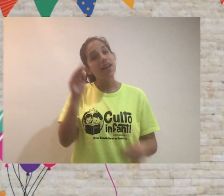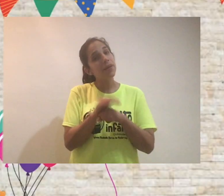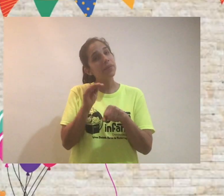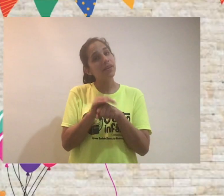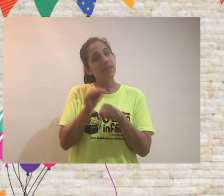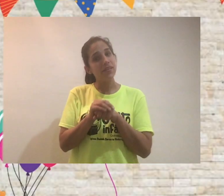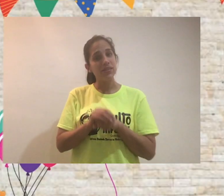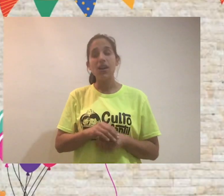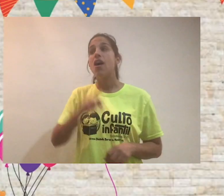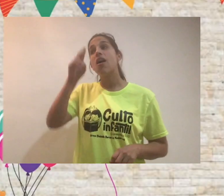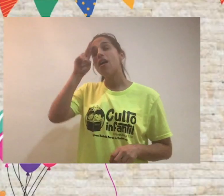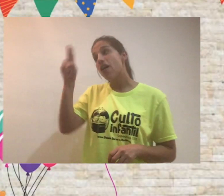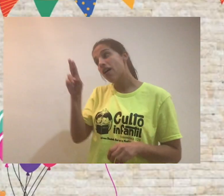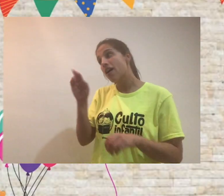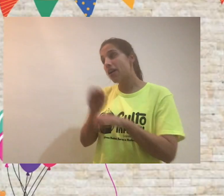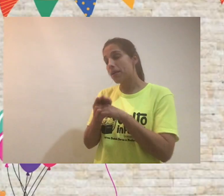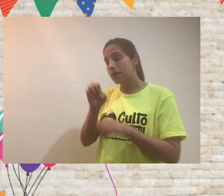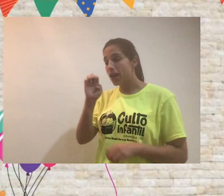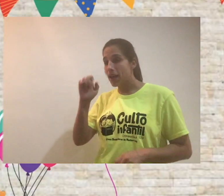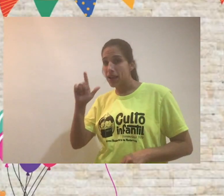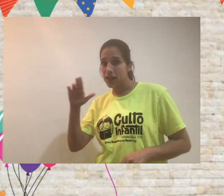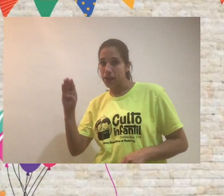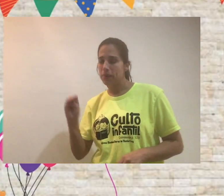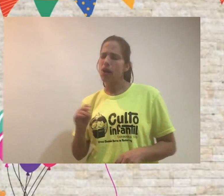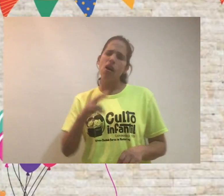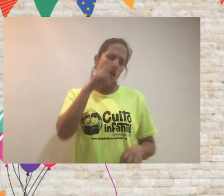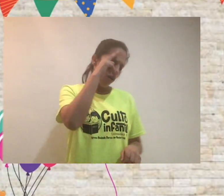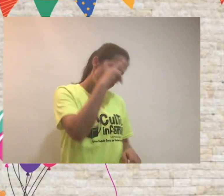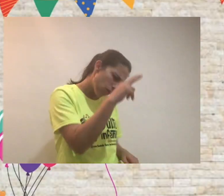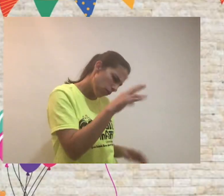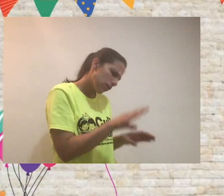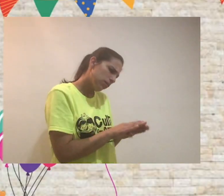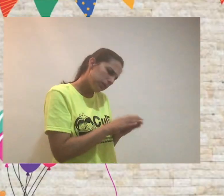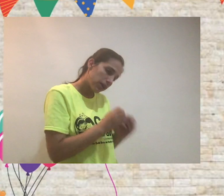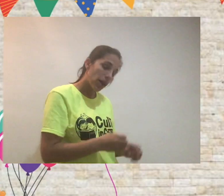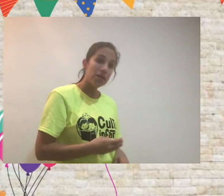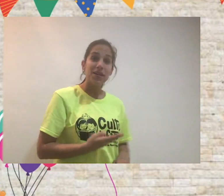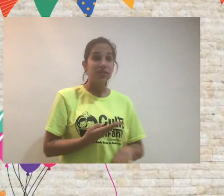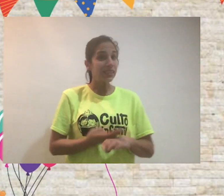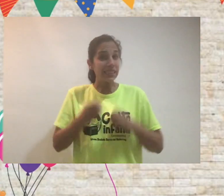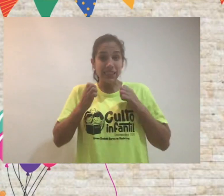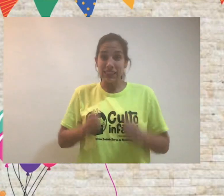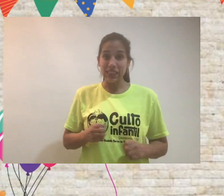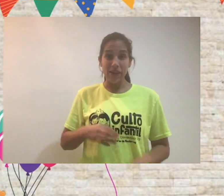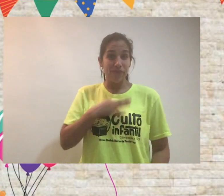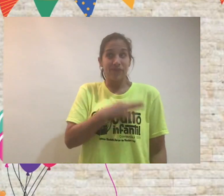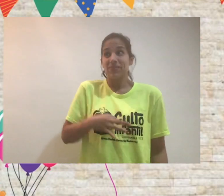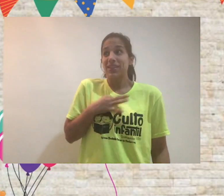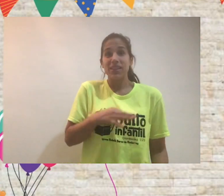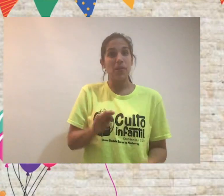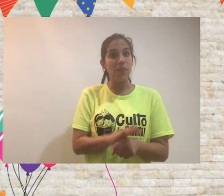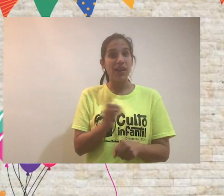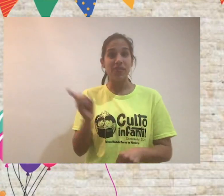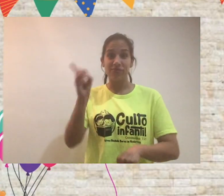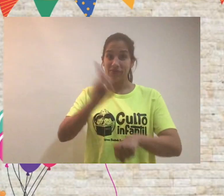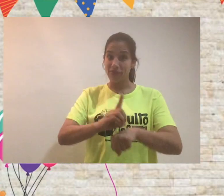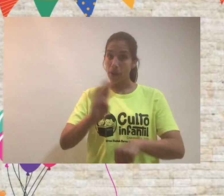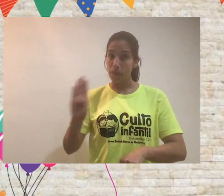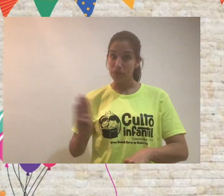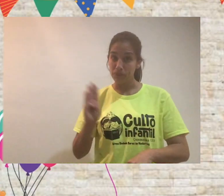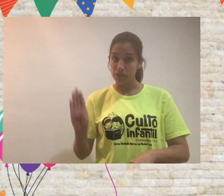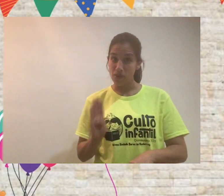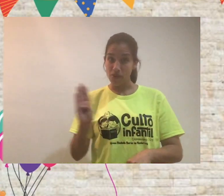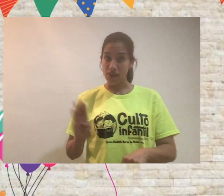Hola, Hola, hermano Leal. Hola, Edita. ¿Cómo estás? Estoy muy feliz. Porque ya va a hacer